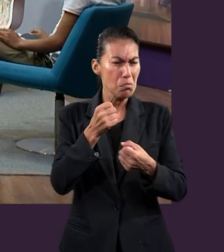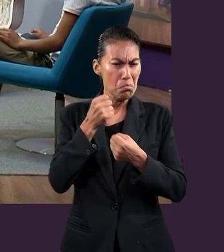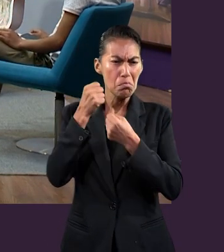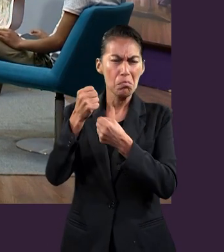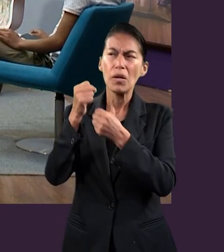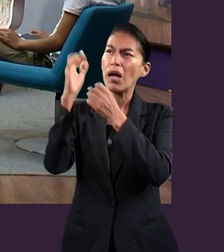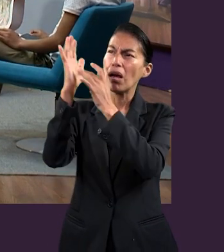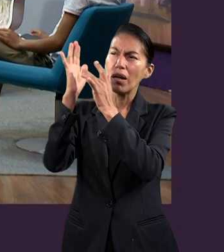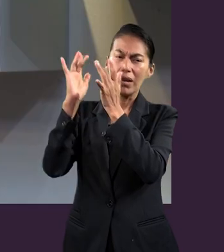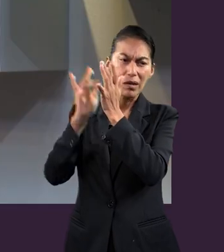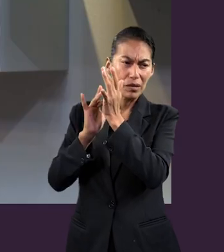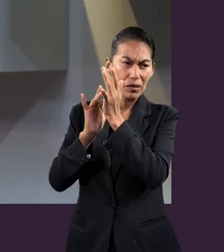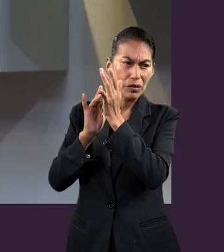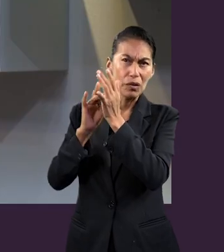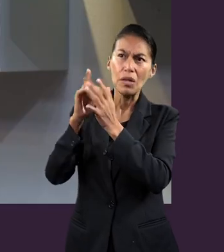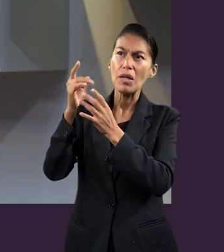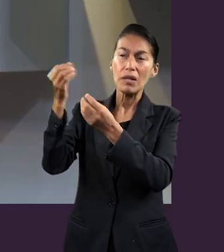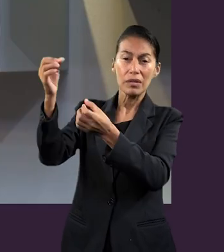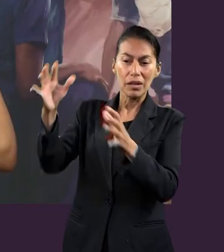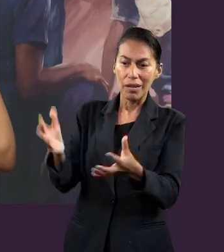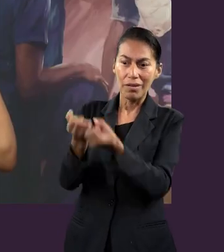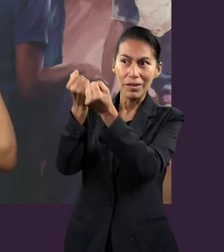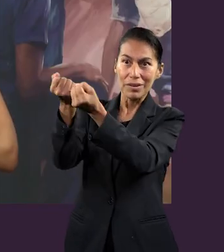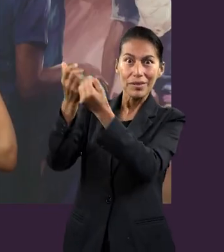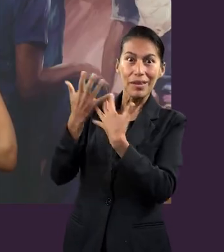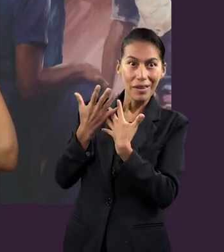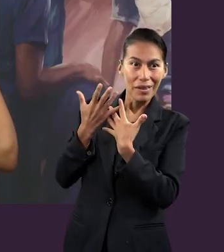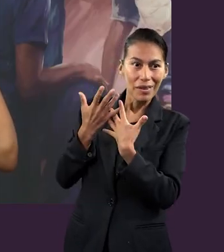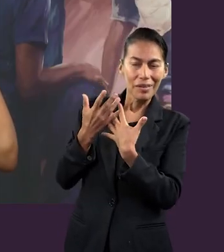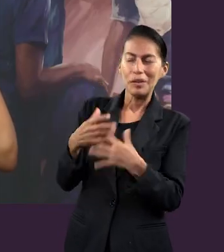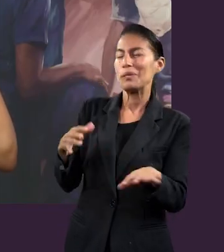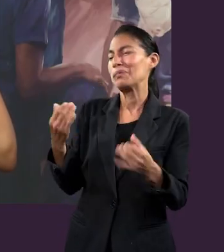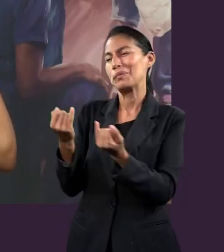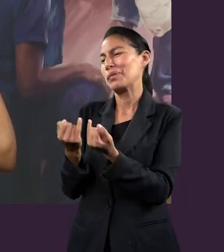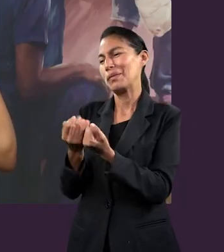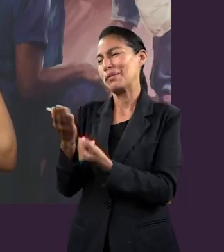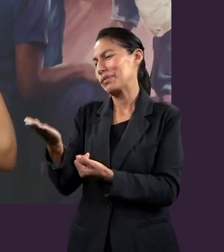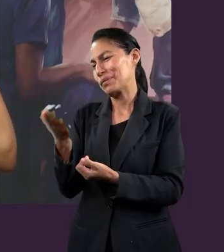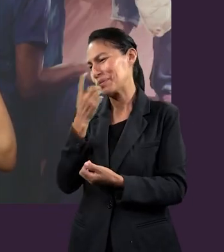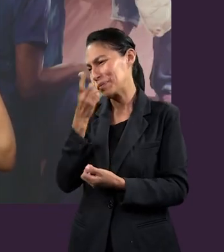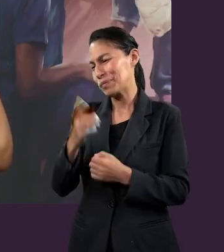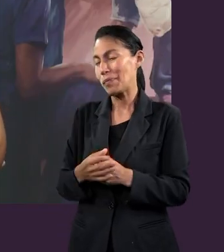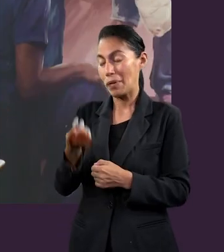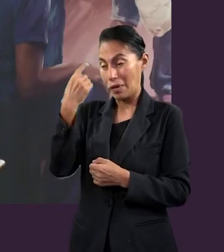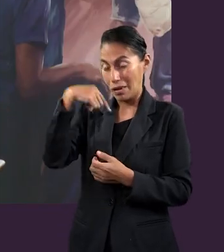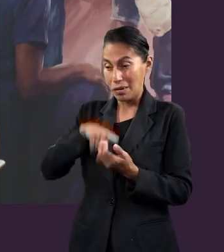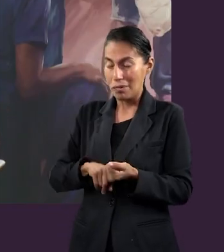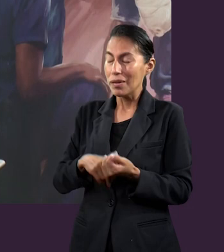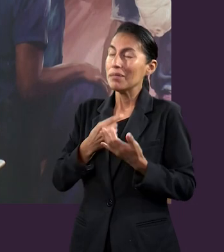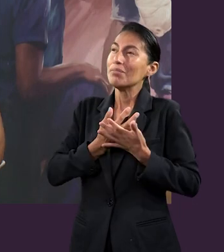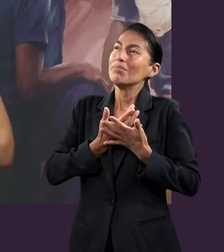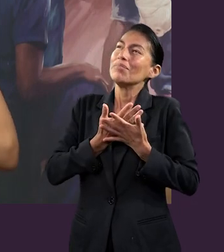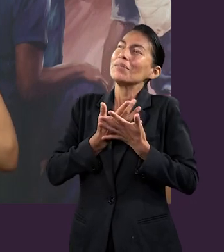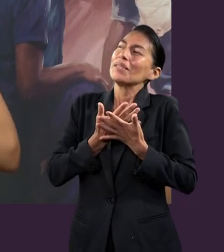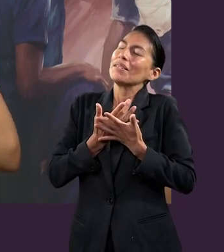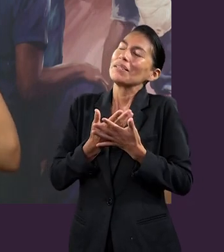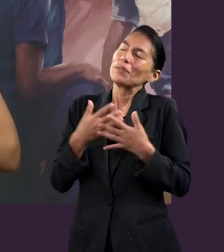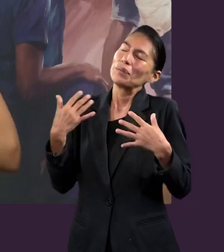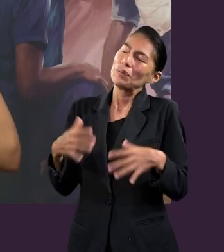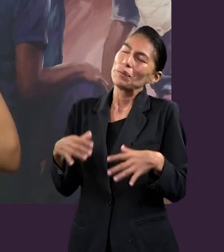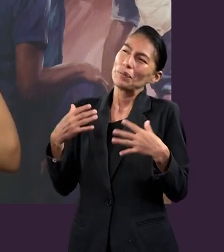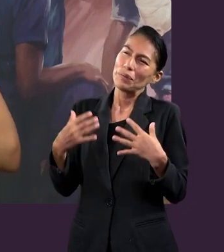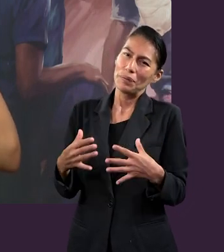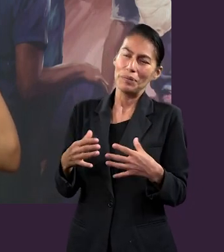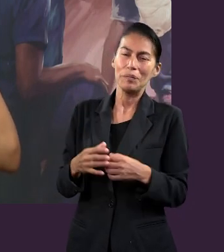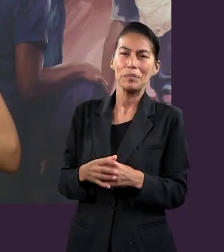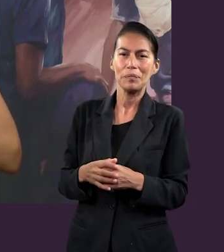en Cristo de una salvación? Pues justo como usted lo acaba de mencionar, genera en mí esperanza, una esperanza de